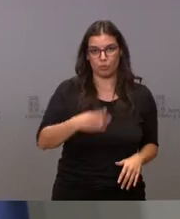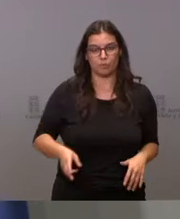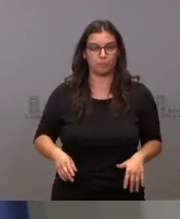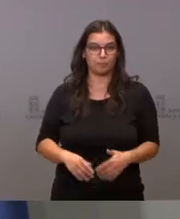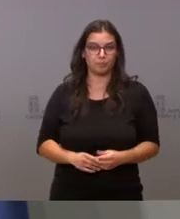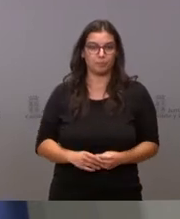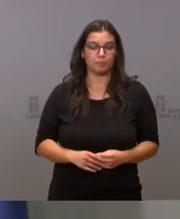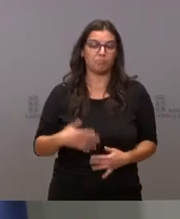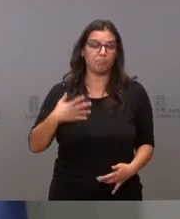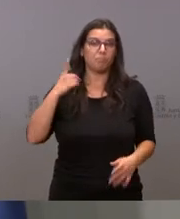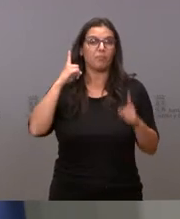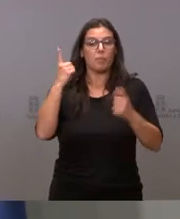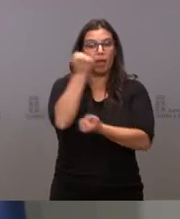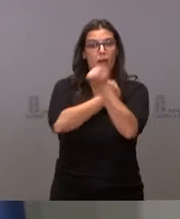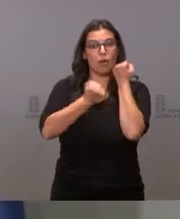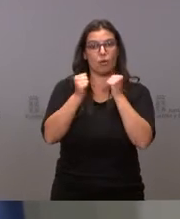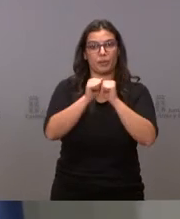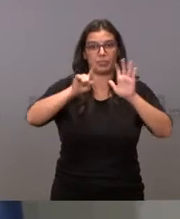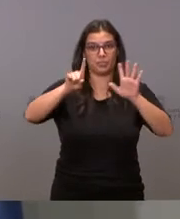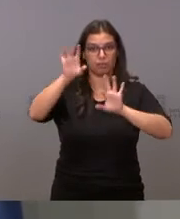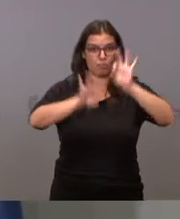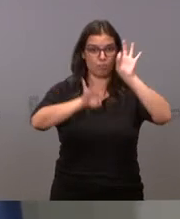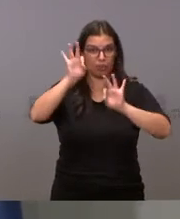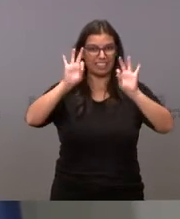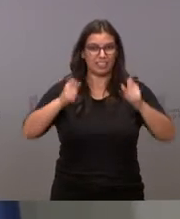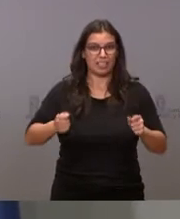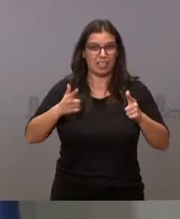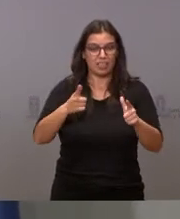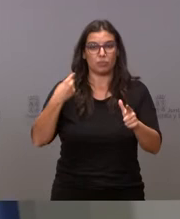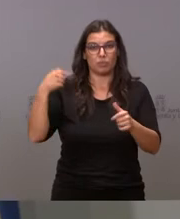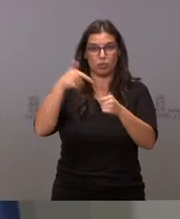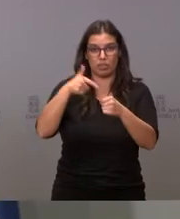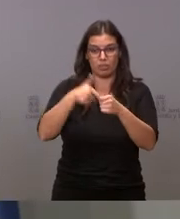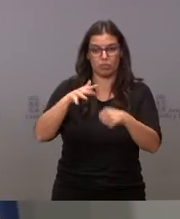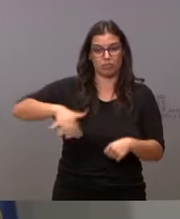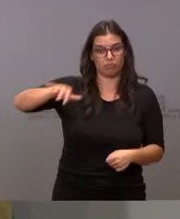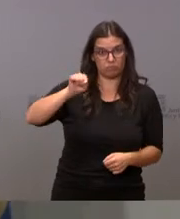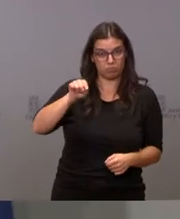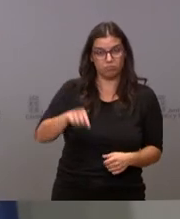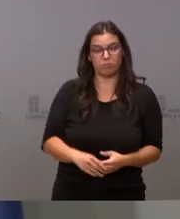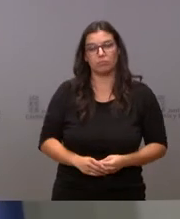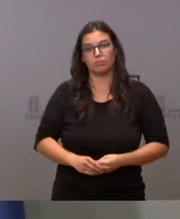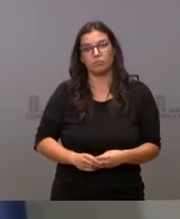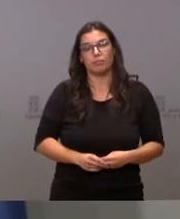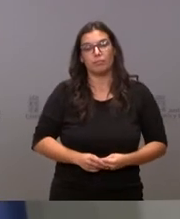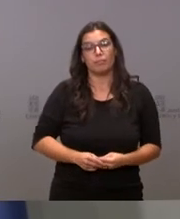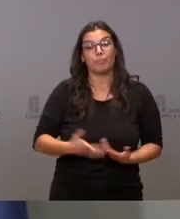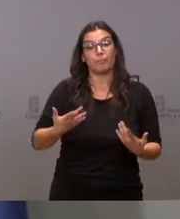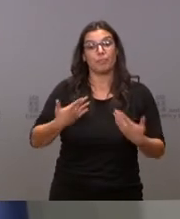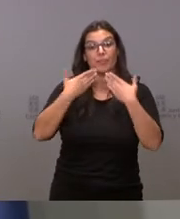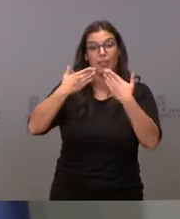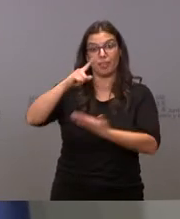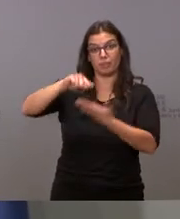Se prevé un ahorro de un 26% del gasto en gasoil en estas concentraciones y con esta contratación